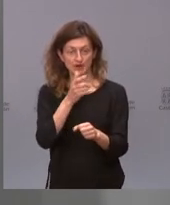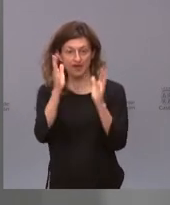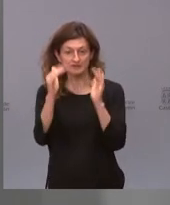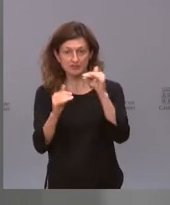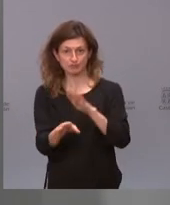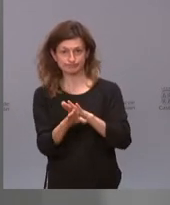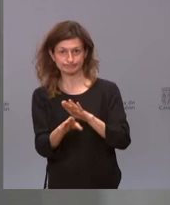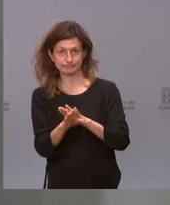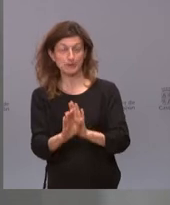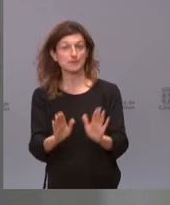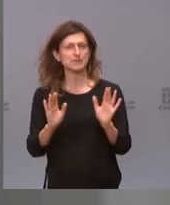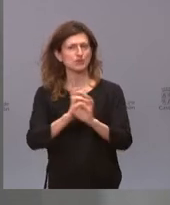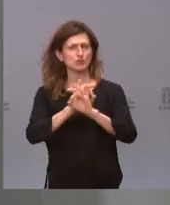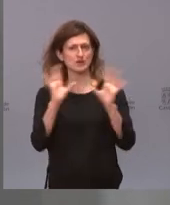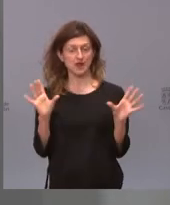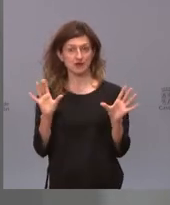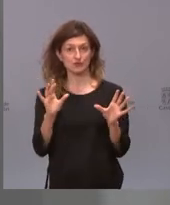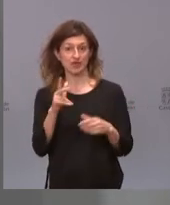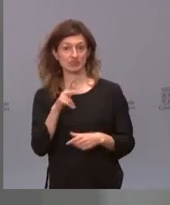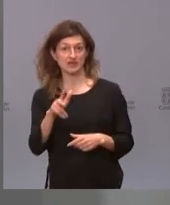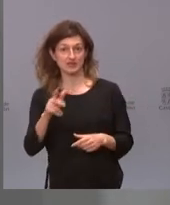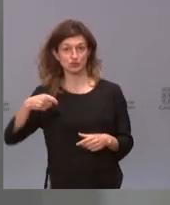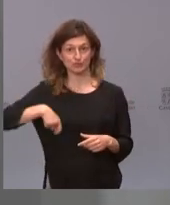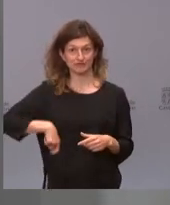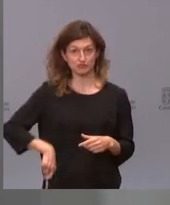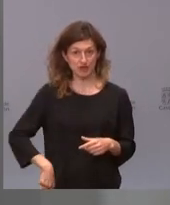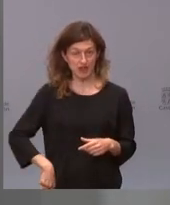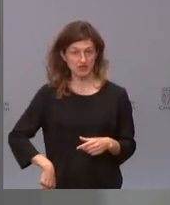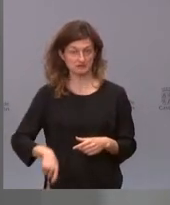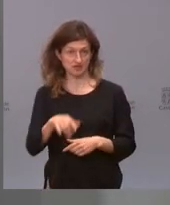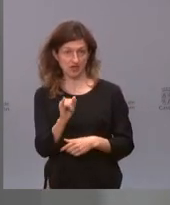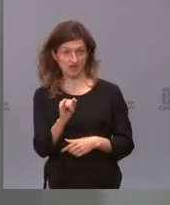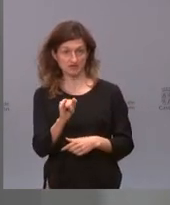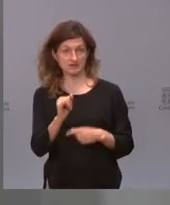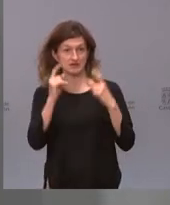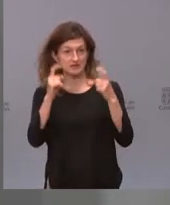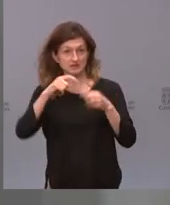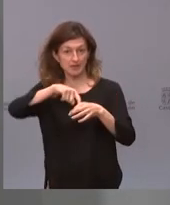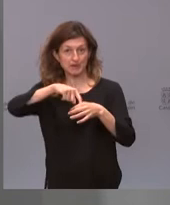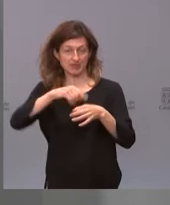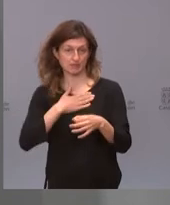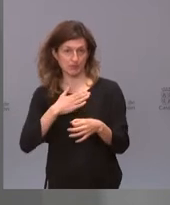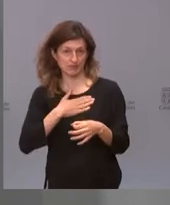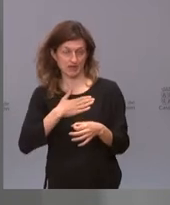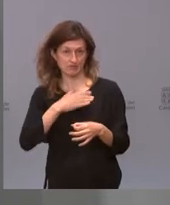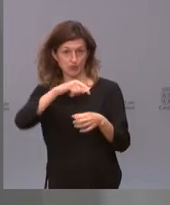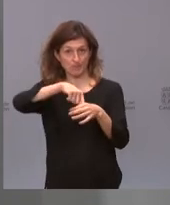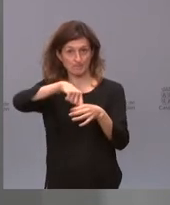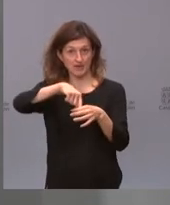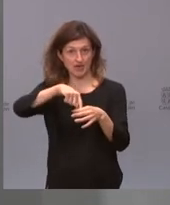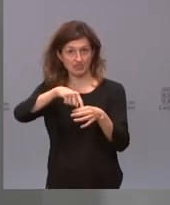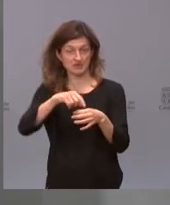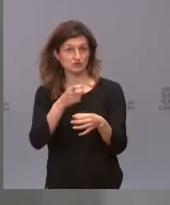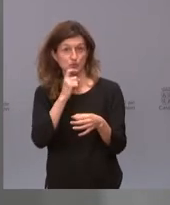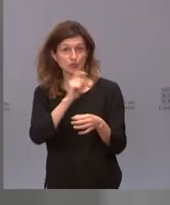Pero lo que está claro es que es un derecho de los profesionales el poder intentar tener una plaza en propiedad, que las plazas se sacan